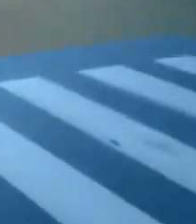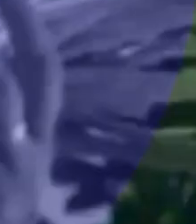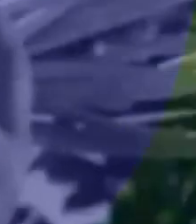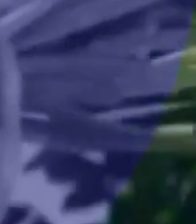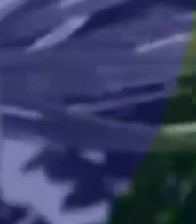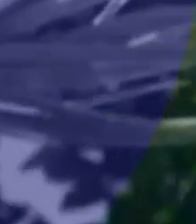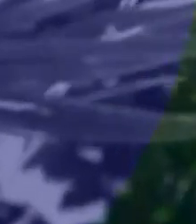Gracias. Gracias.